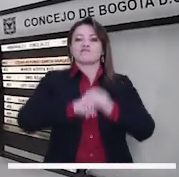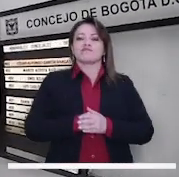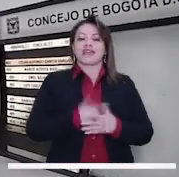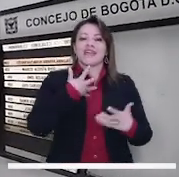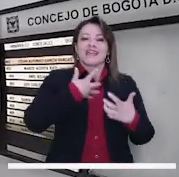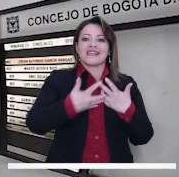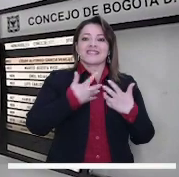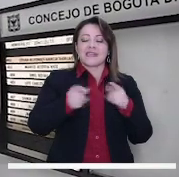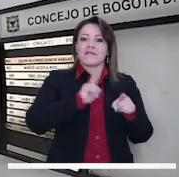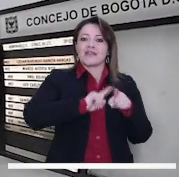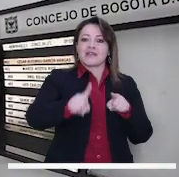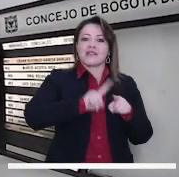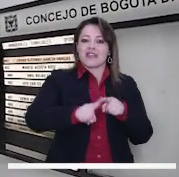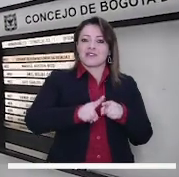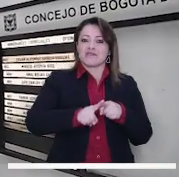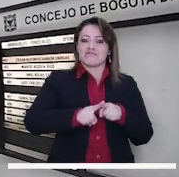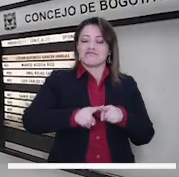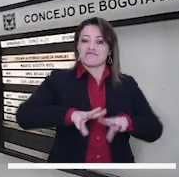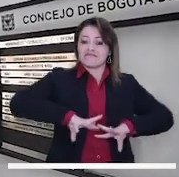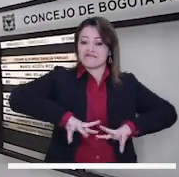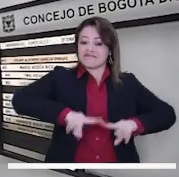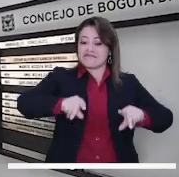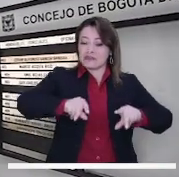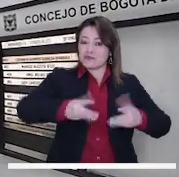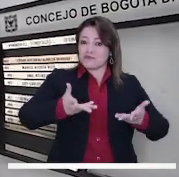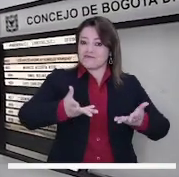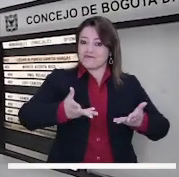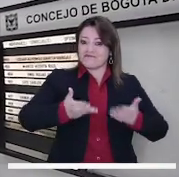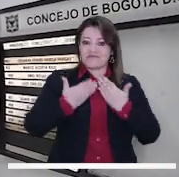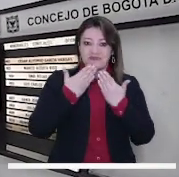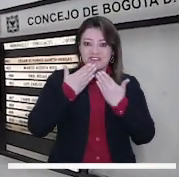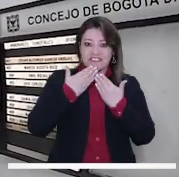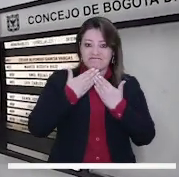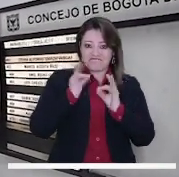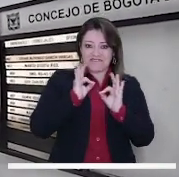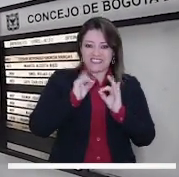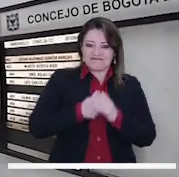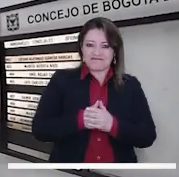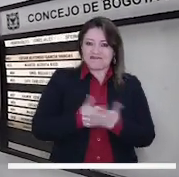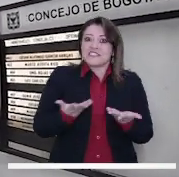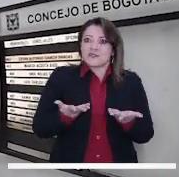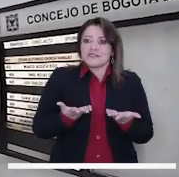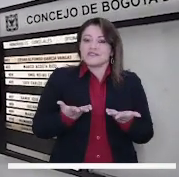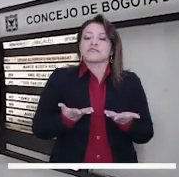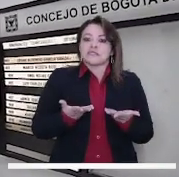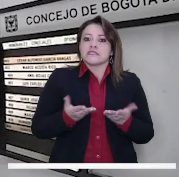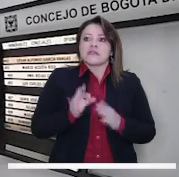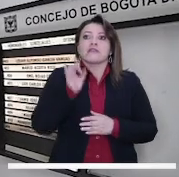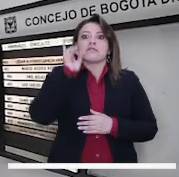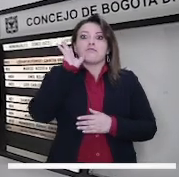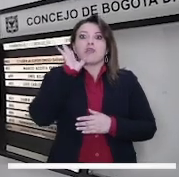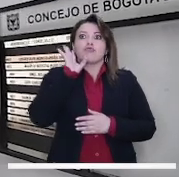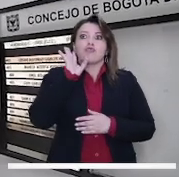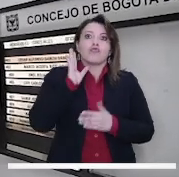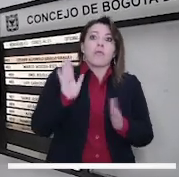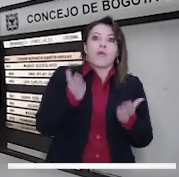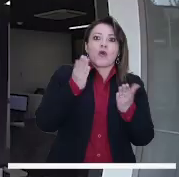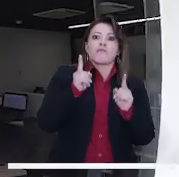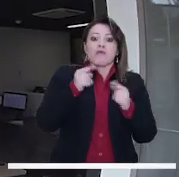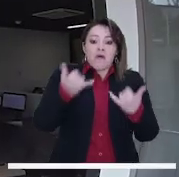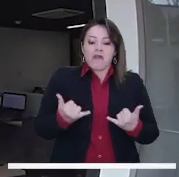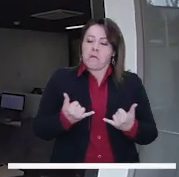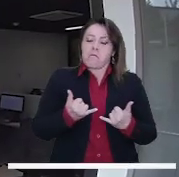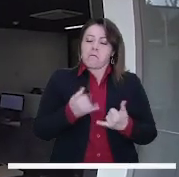no es seguro, no es rápido y no es confiable. En condiciones óptimas lo podría hacer. Hoy no.